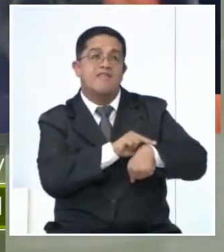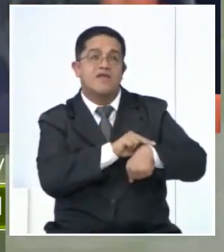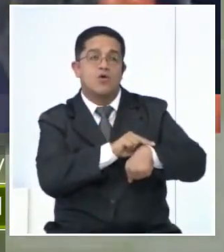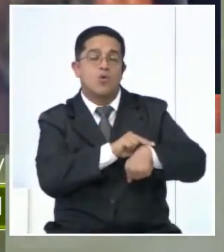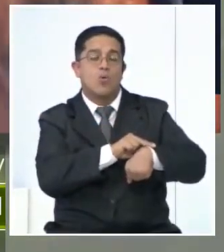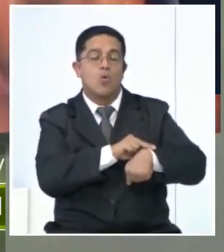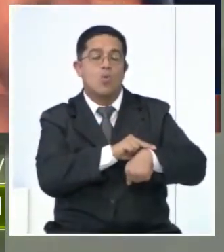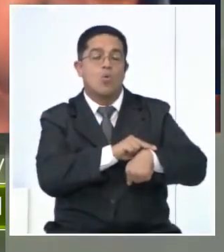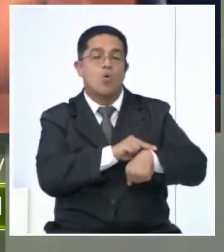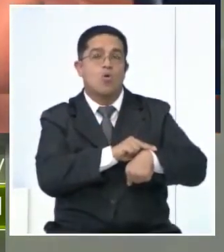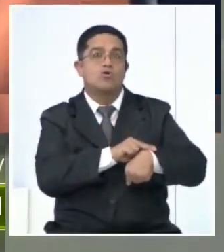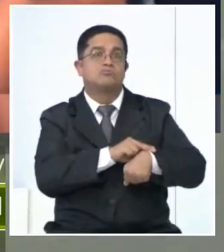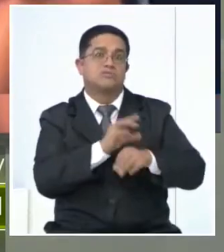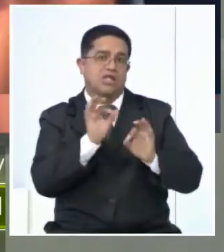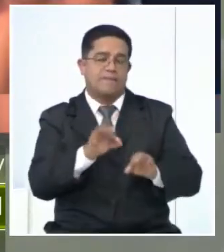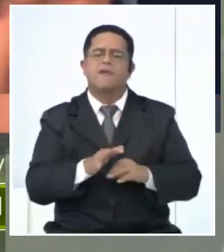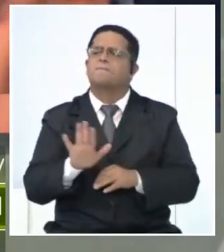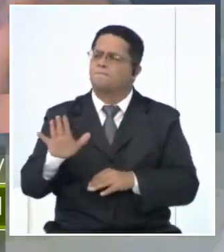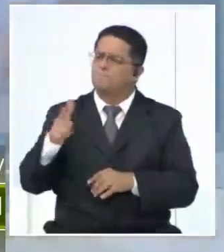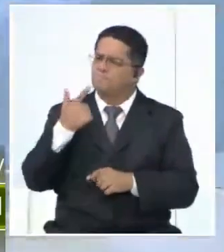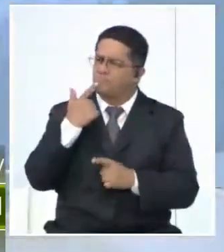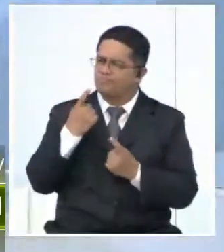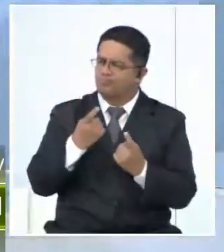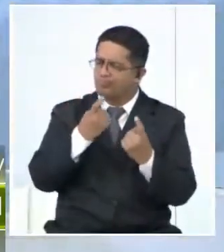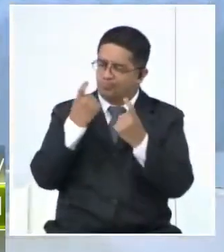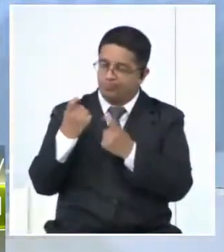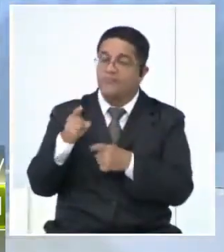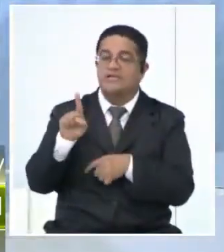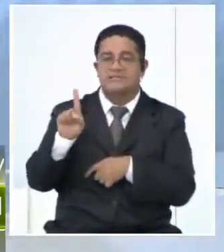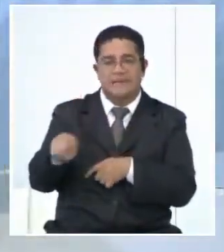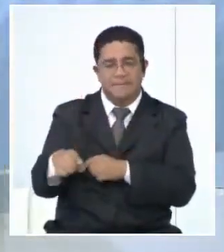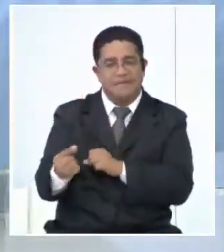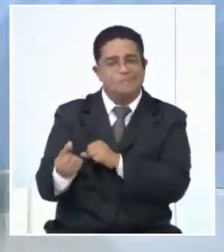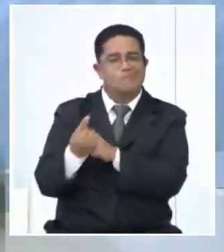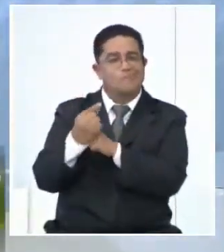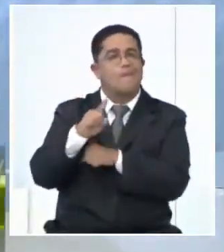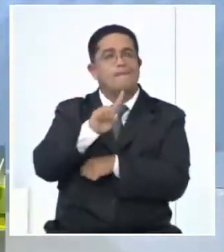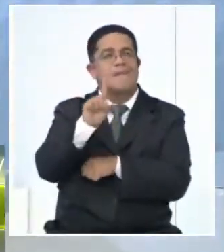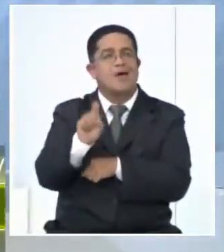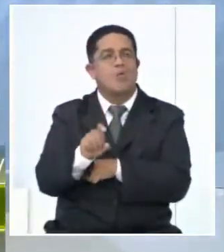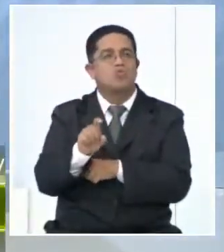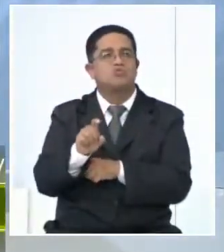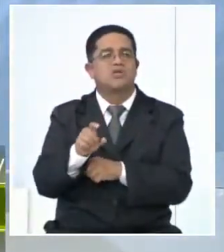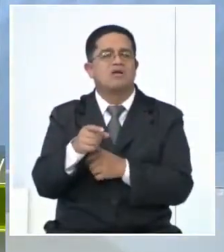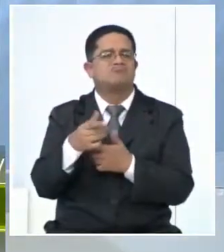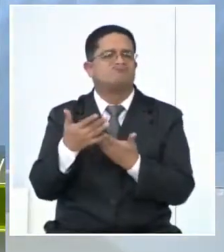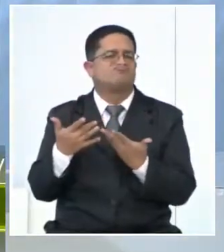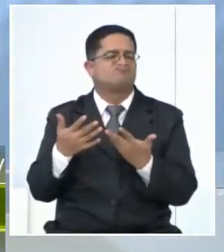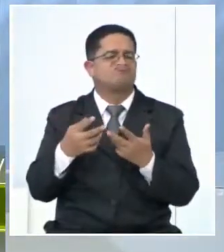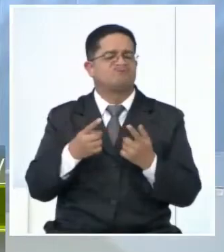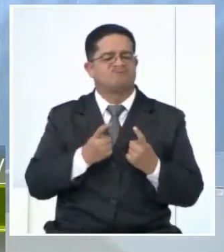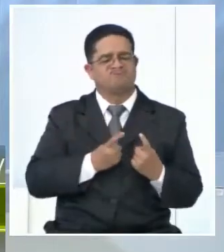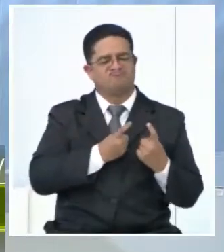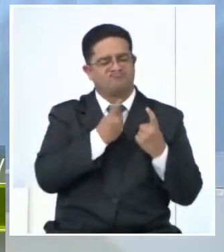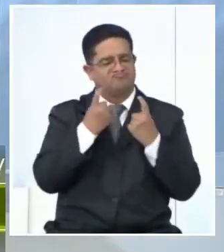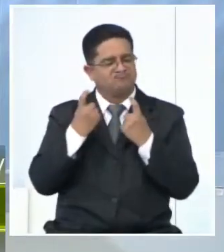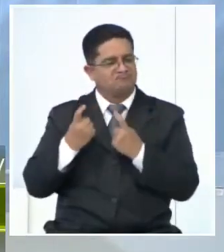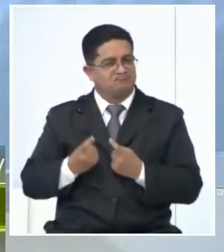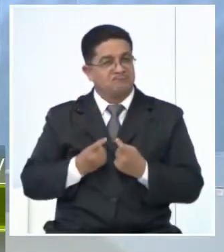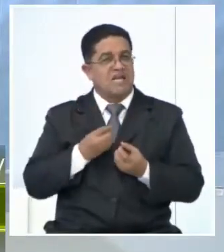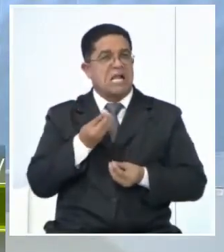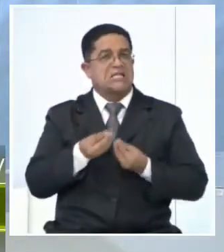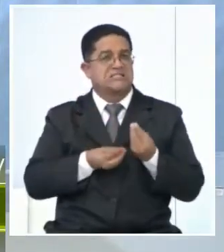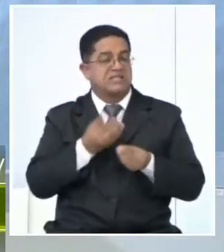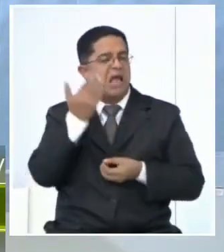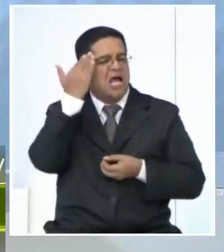frecuentemente. Hablando de chequeos, por acá también nos consultaban que cuáles son esos estudios que se deben de realizar para